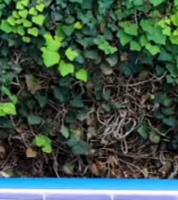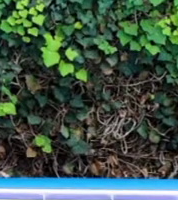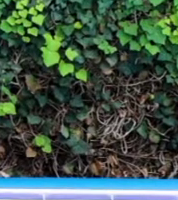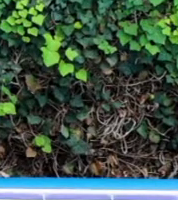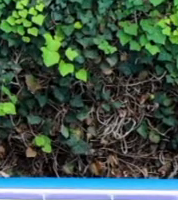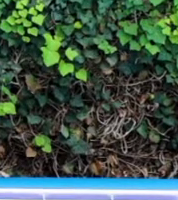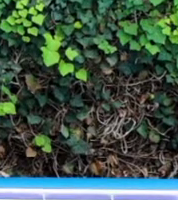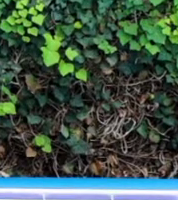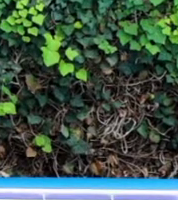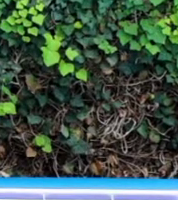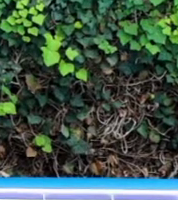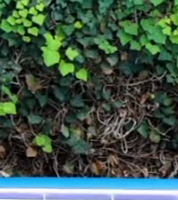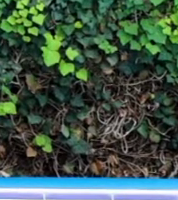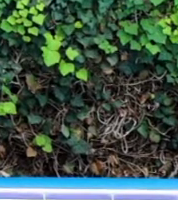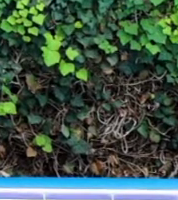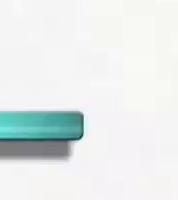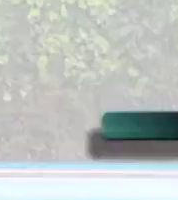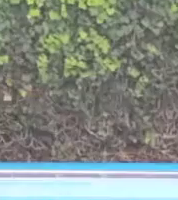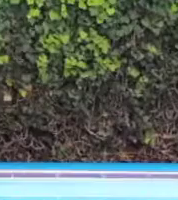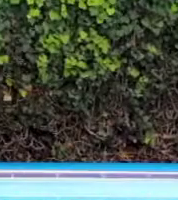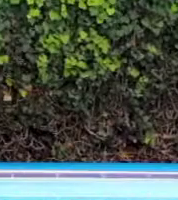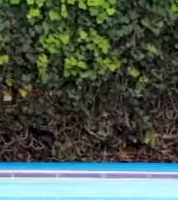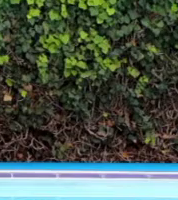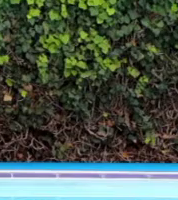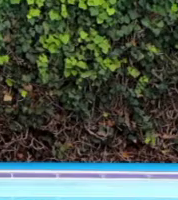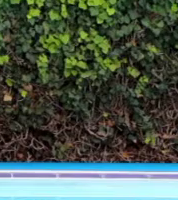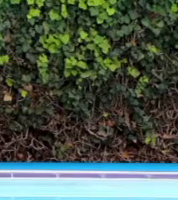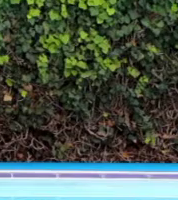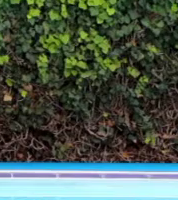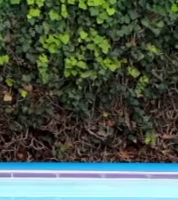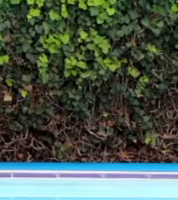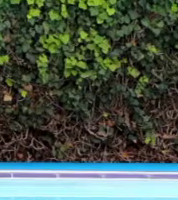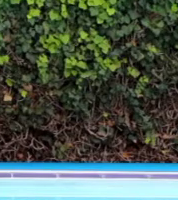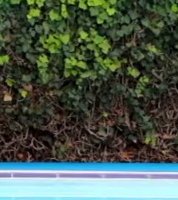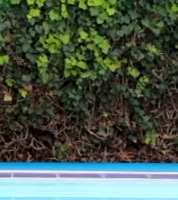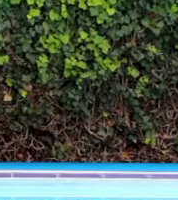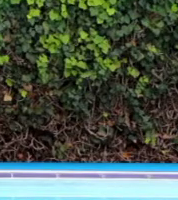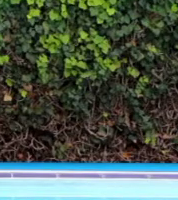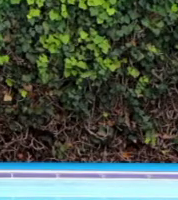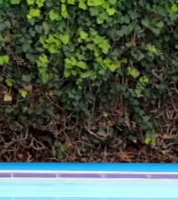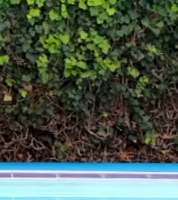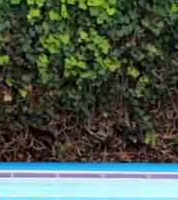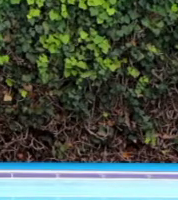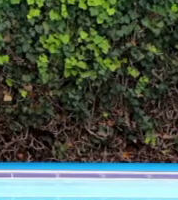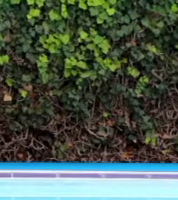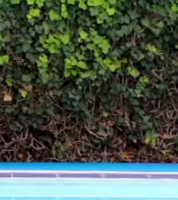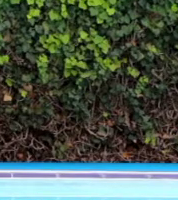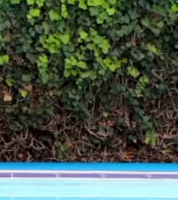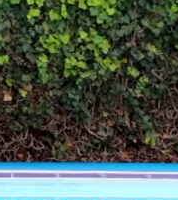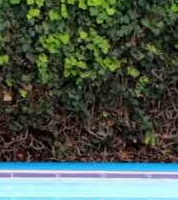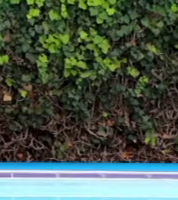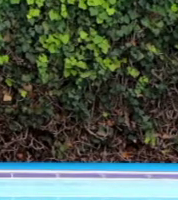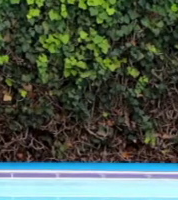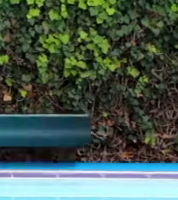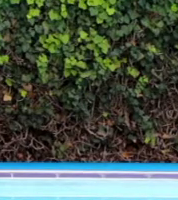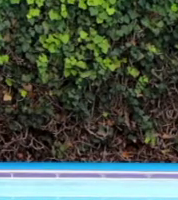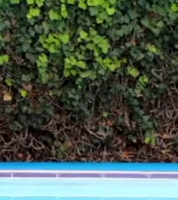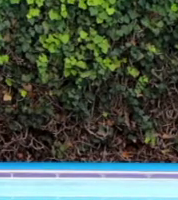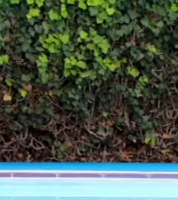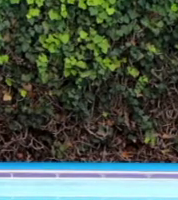respiramos, exhalamos. Vamos a trabajar un ejercicio de coordinación que se llama caperuza. Vamos a levantar nuestra